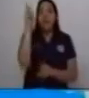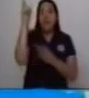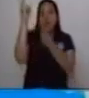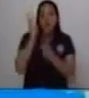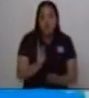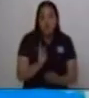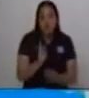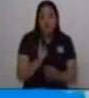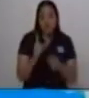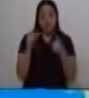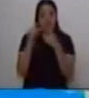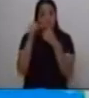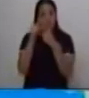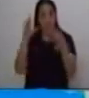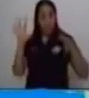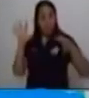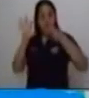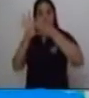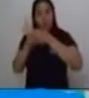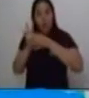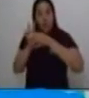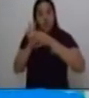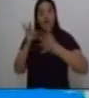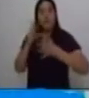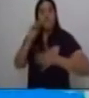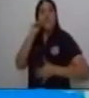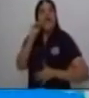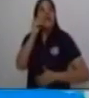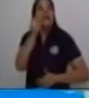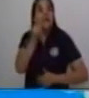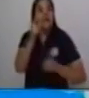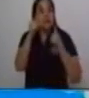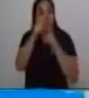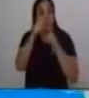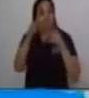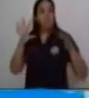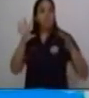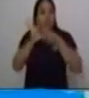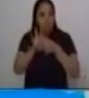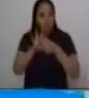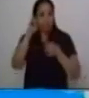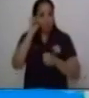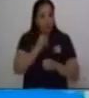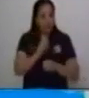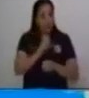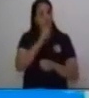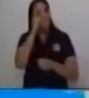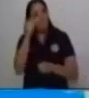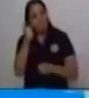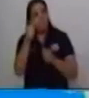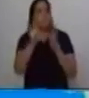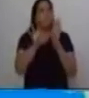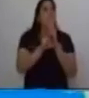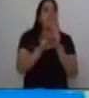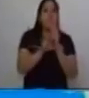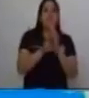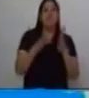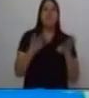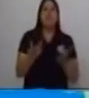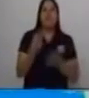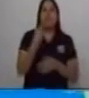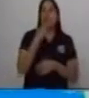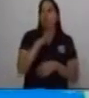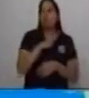en las oraciones adverbiales el nexo o la palabra que los va a unir es el adverbio mencionamos que tenemos